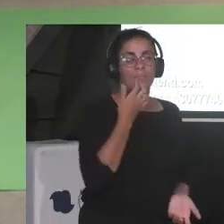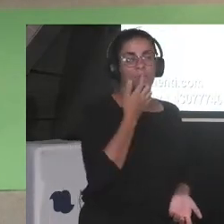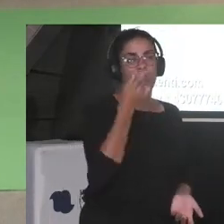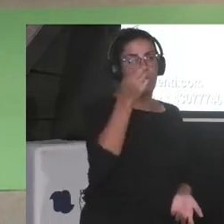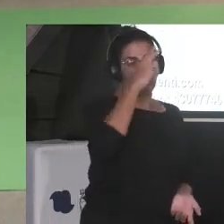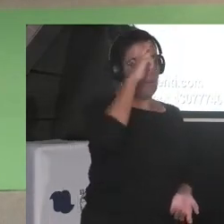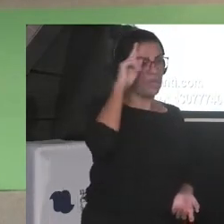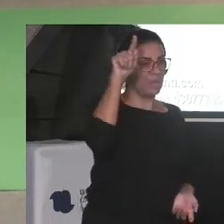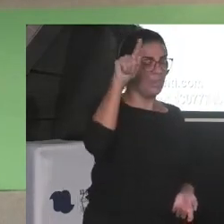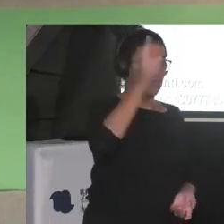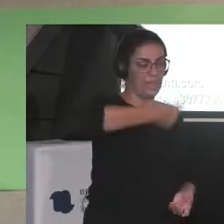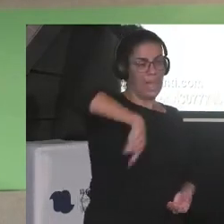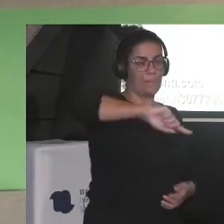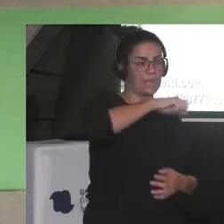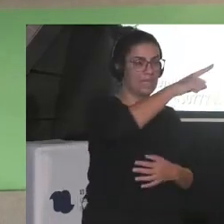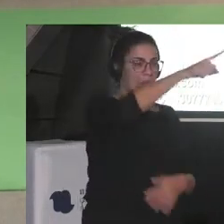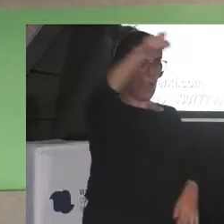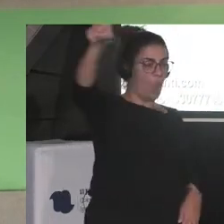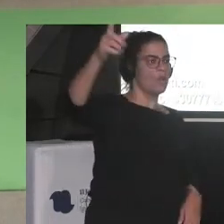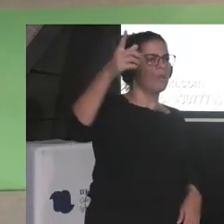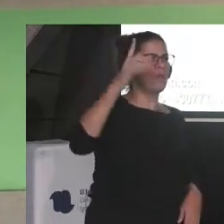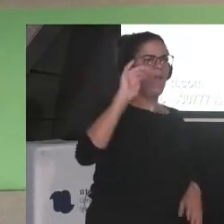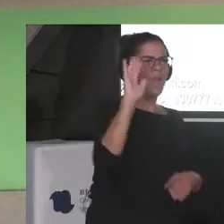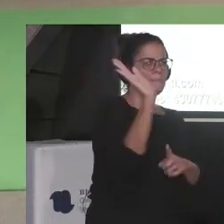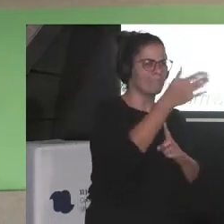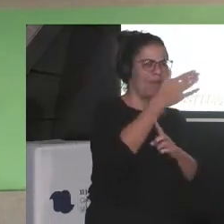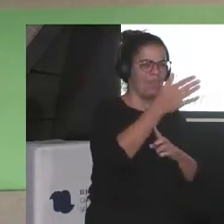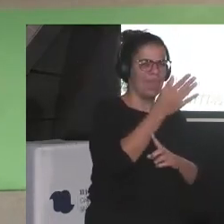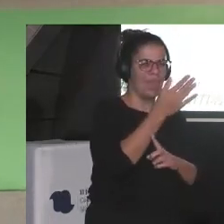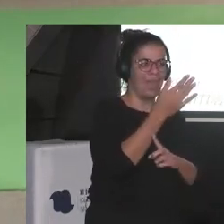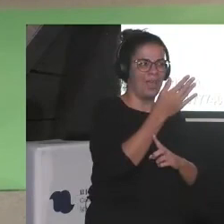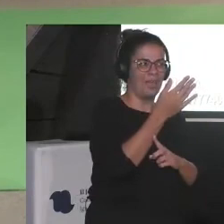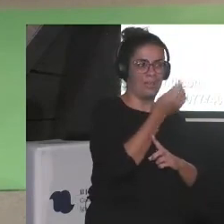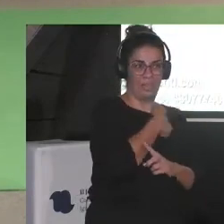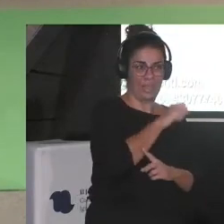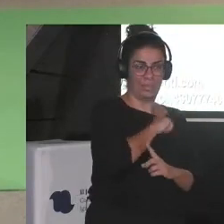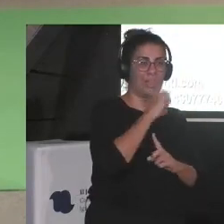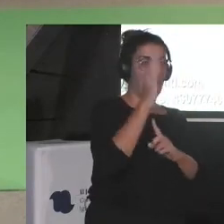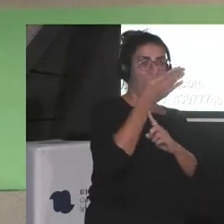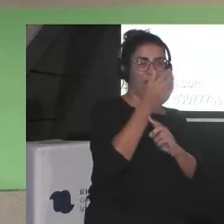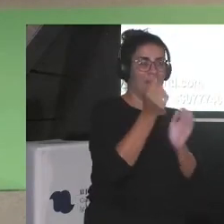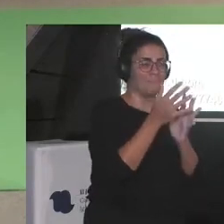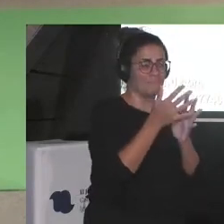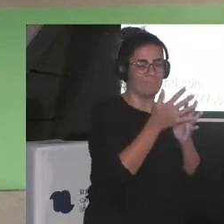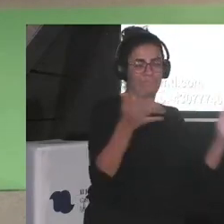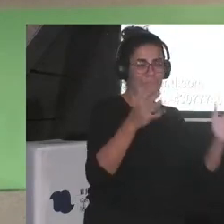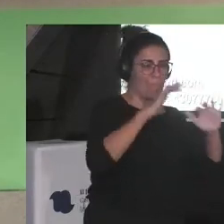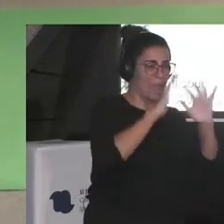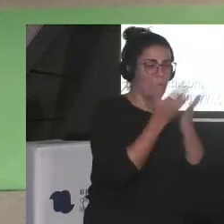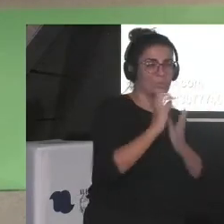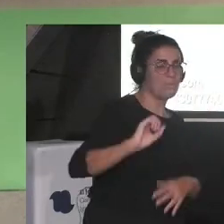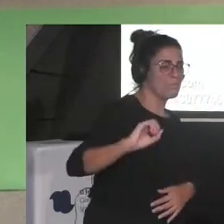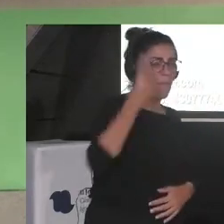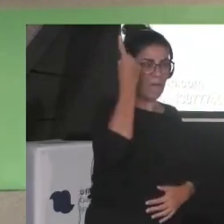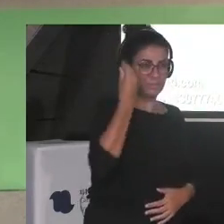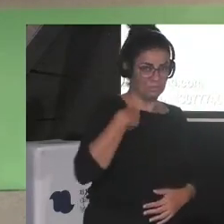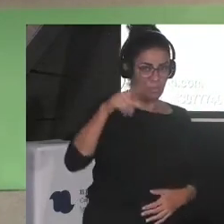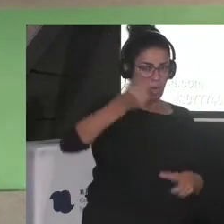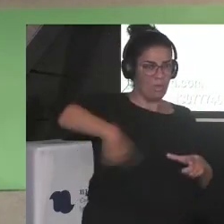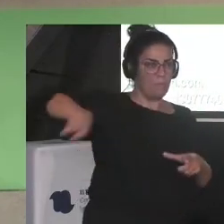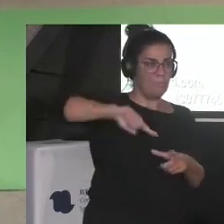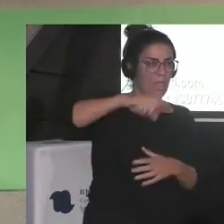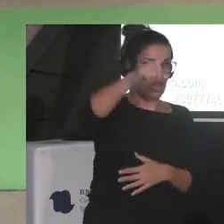en la plaza Colón tienen la bandera más de España la bandera más grande del mundo es la bandera de España que está en la plaza Colón ¿no?